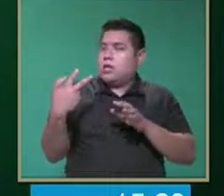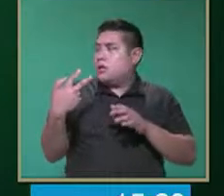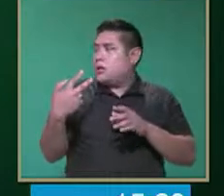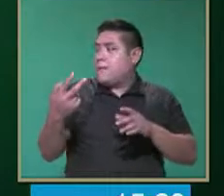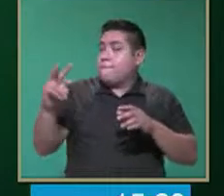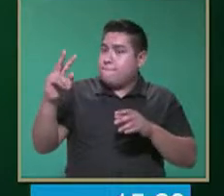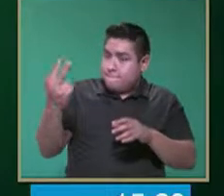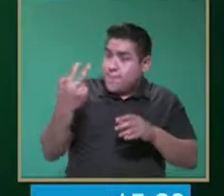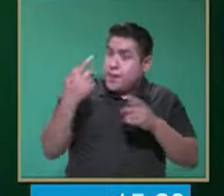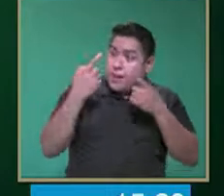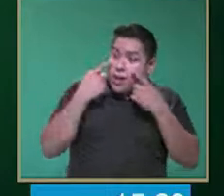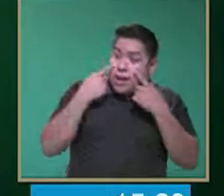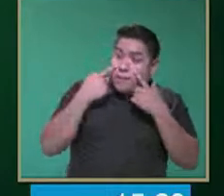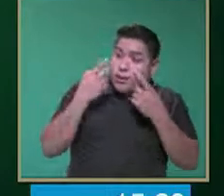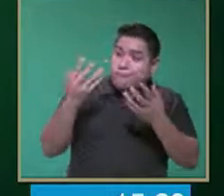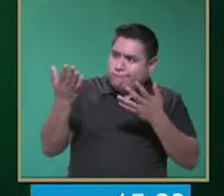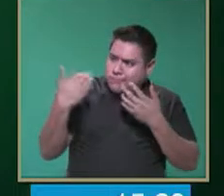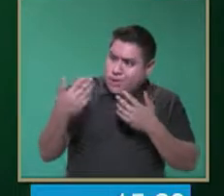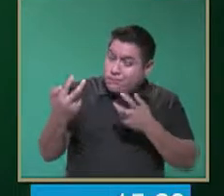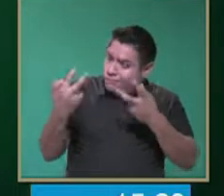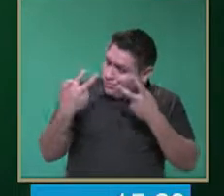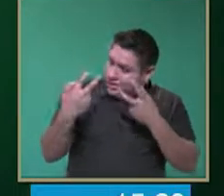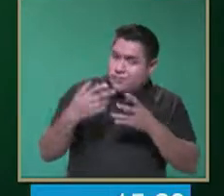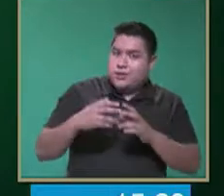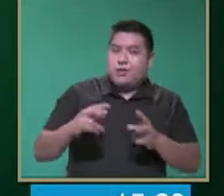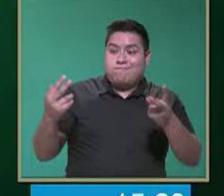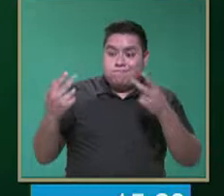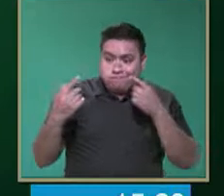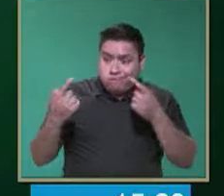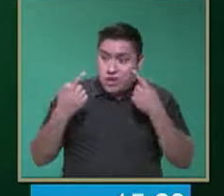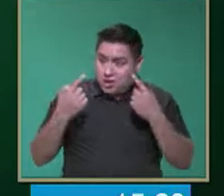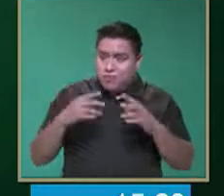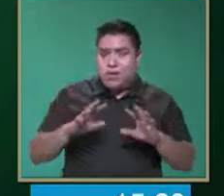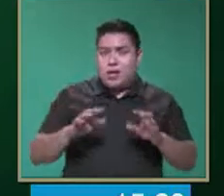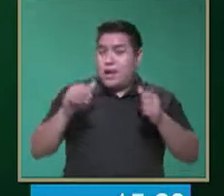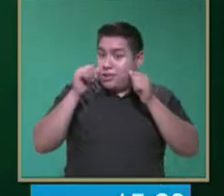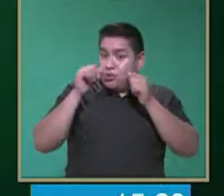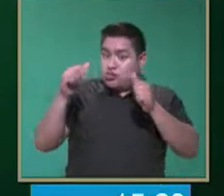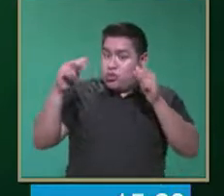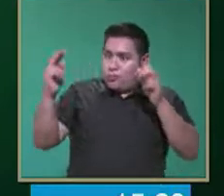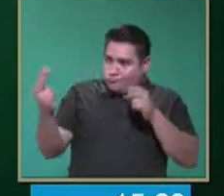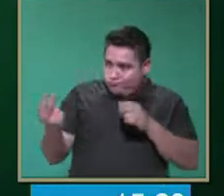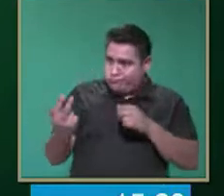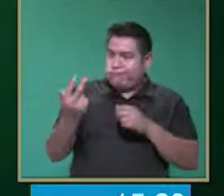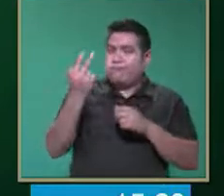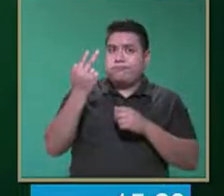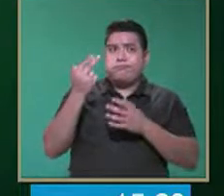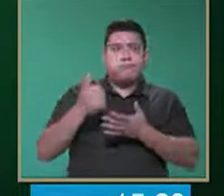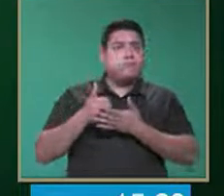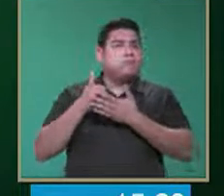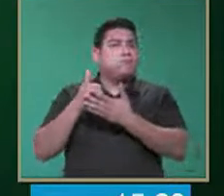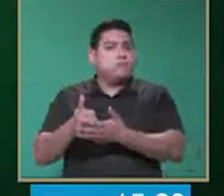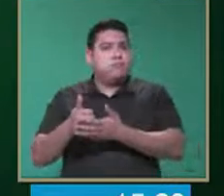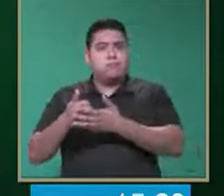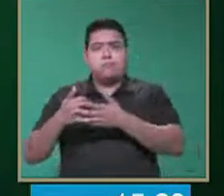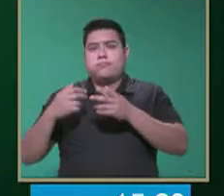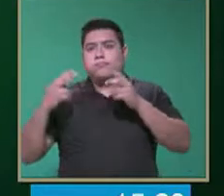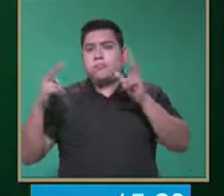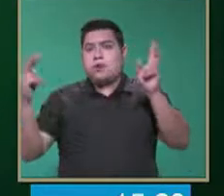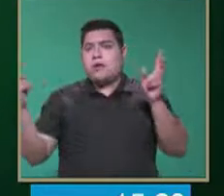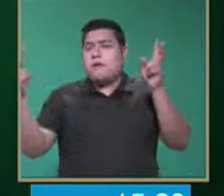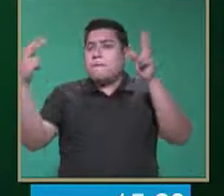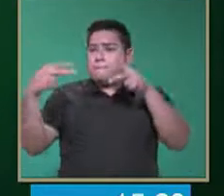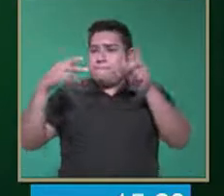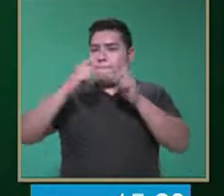de que me mire, ¿verdad? De esta manera, la atención la vamos a tener y vamos a favorecer el contacto visual.